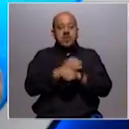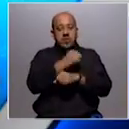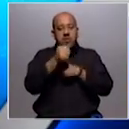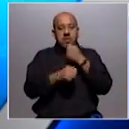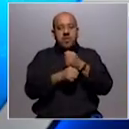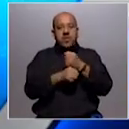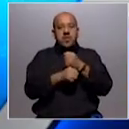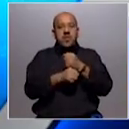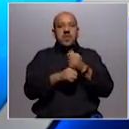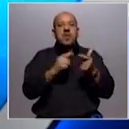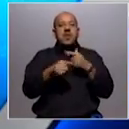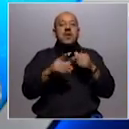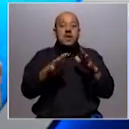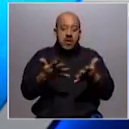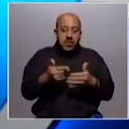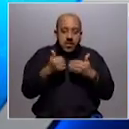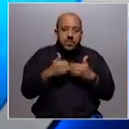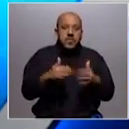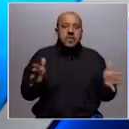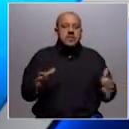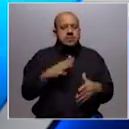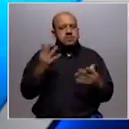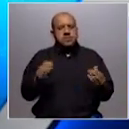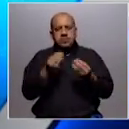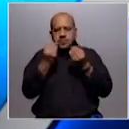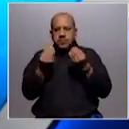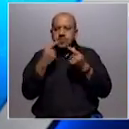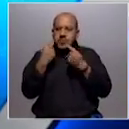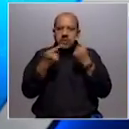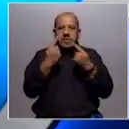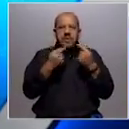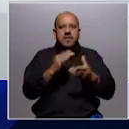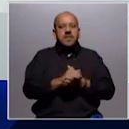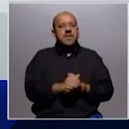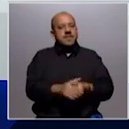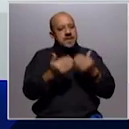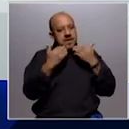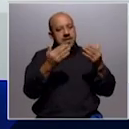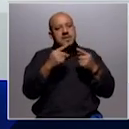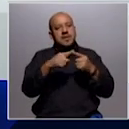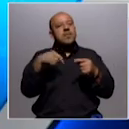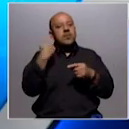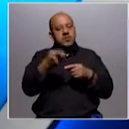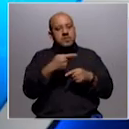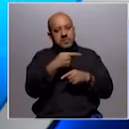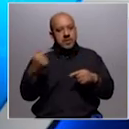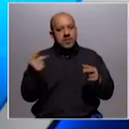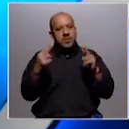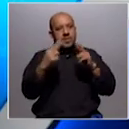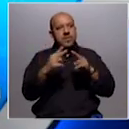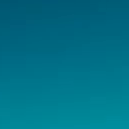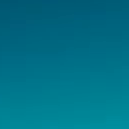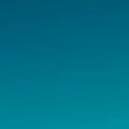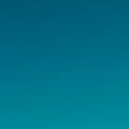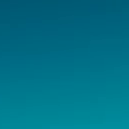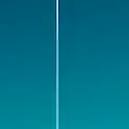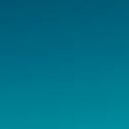gobierno... ...que apenas comienzan y que seguramente van a dar mucho de qué hablar en estas redes sociales. Gracias Giovanni, hasta el micro próximo de la semana que viene. Por favor, nos vemos la semana que